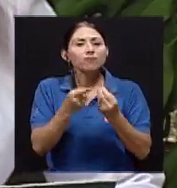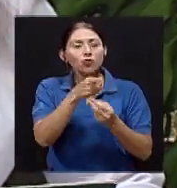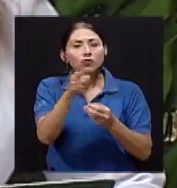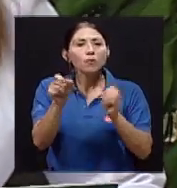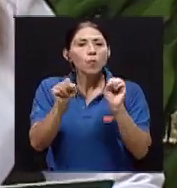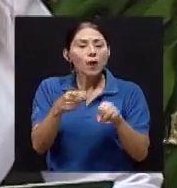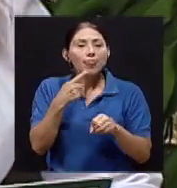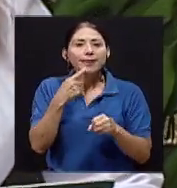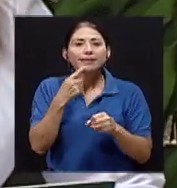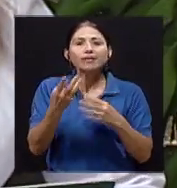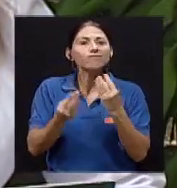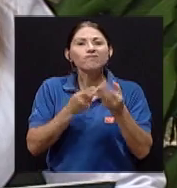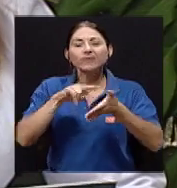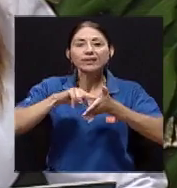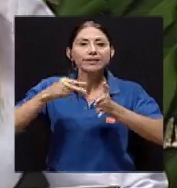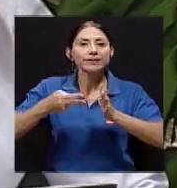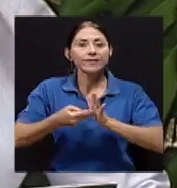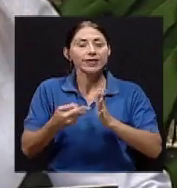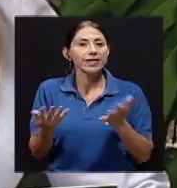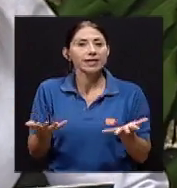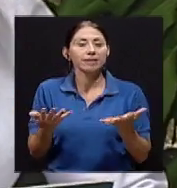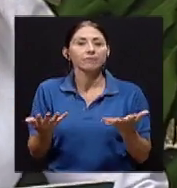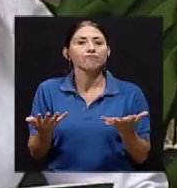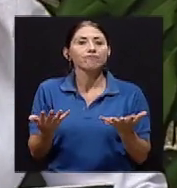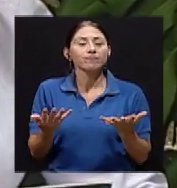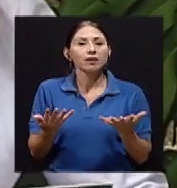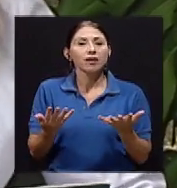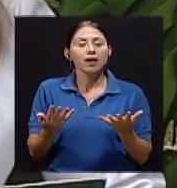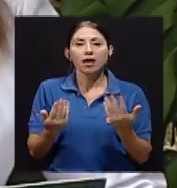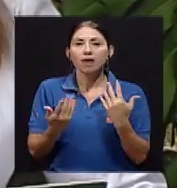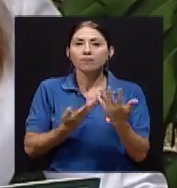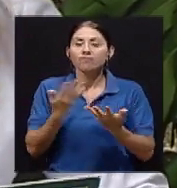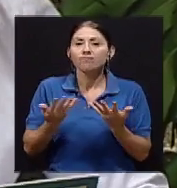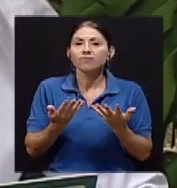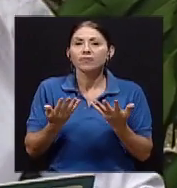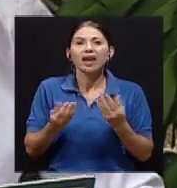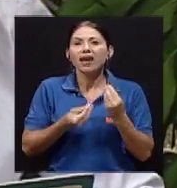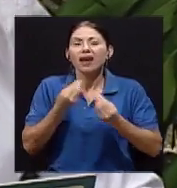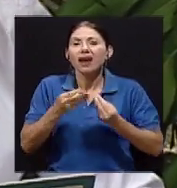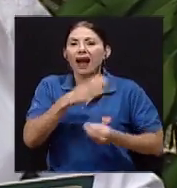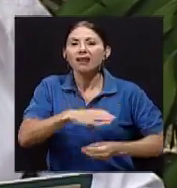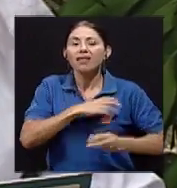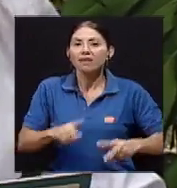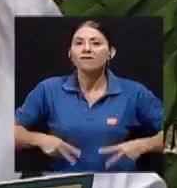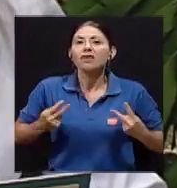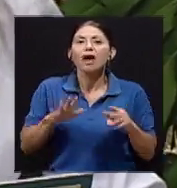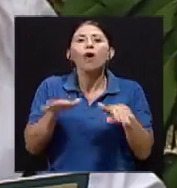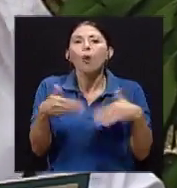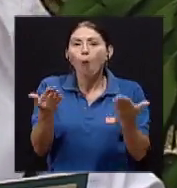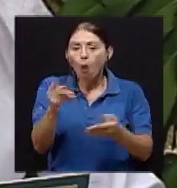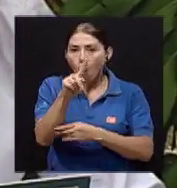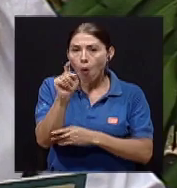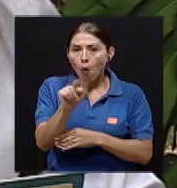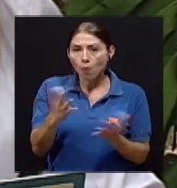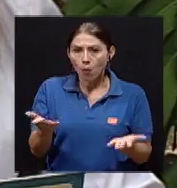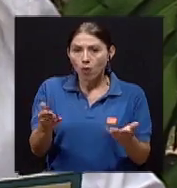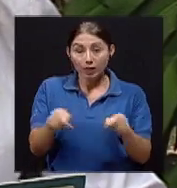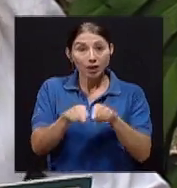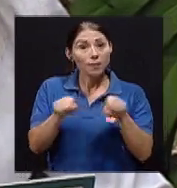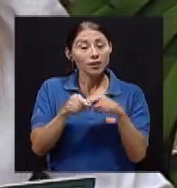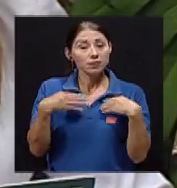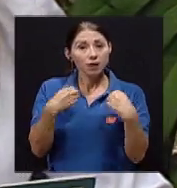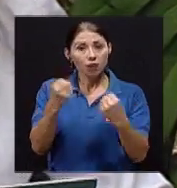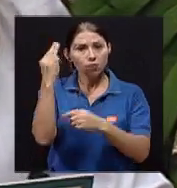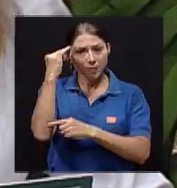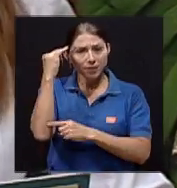de qué es realmente poder para el ser humano importante, para tener una calidad de vida. Hablemos también de la salud mental, entonces